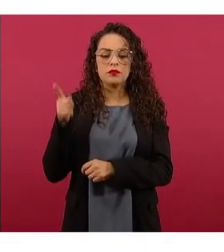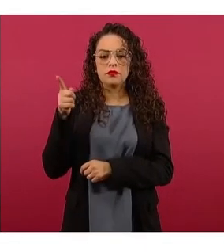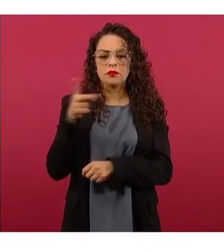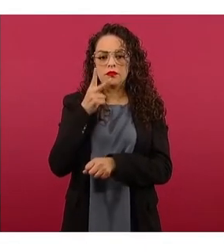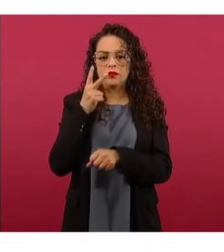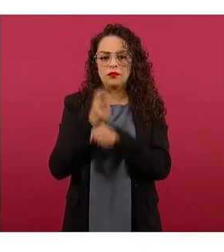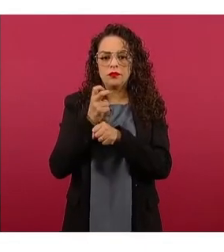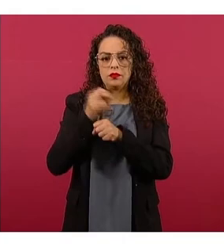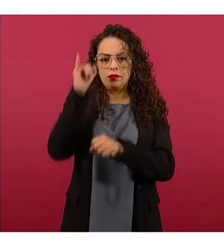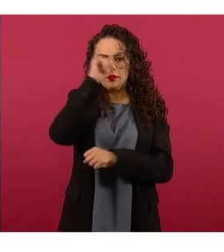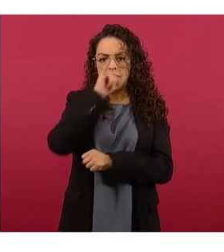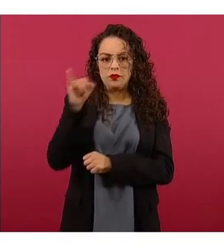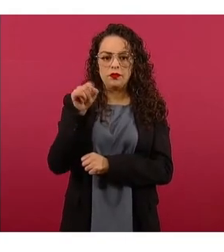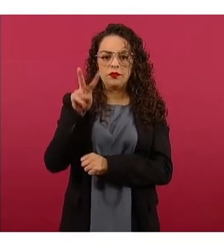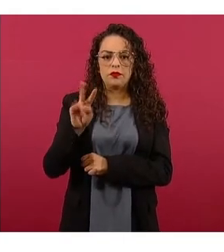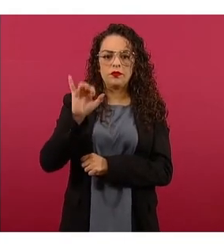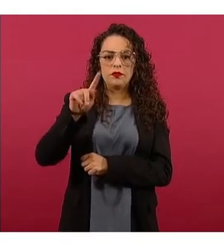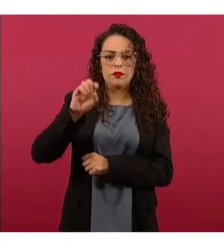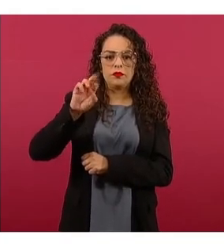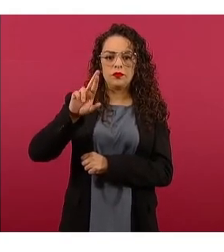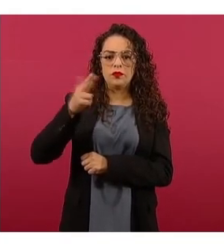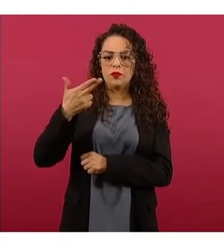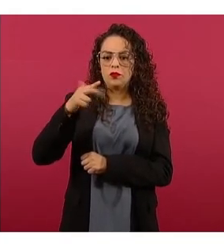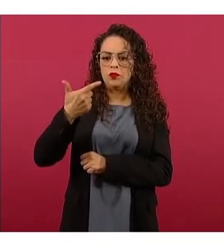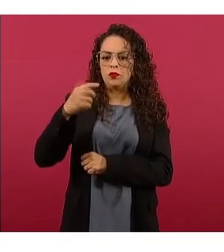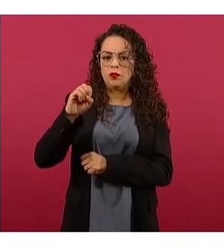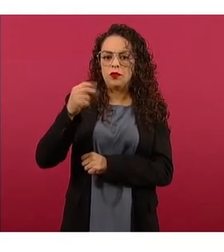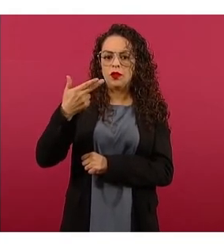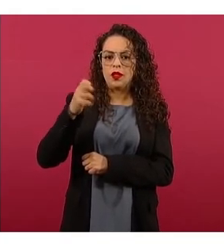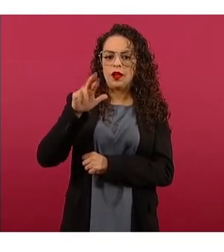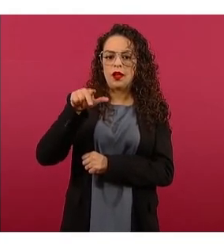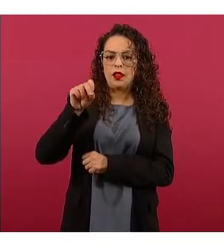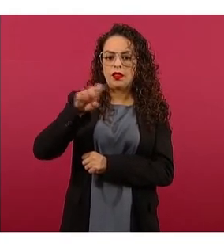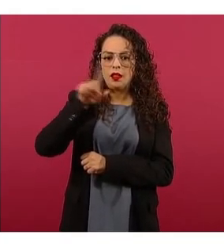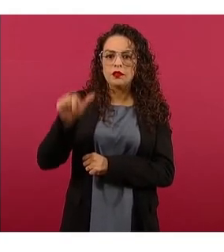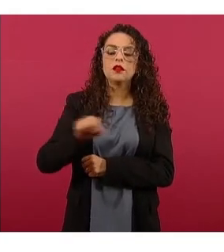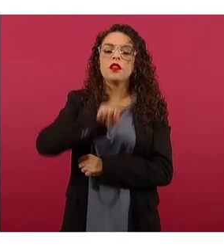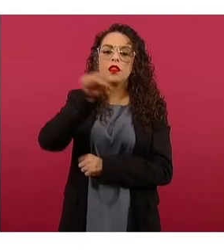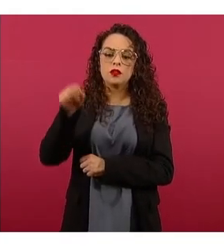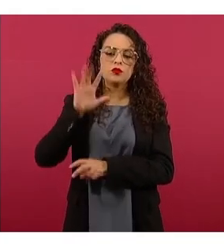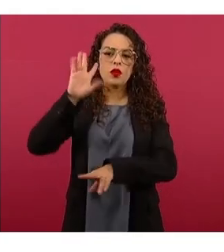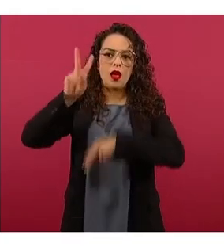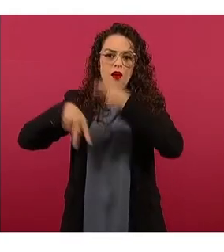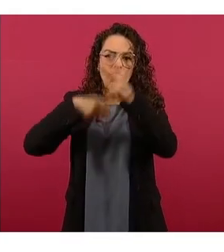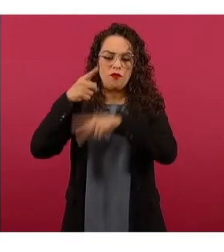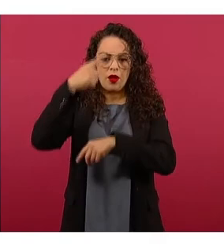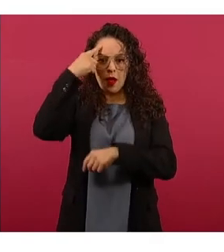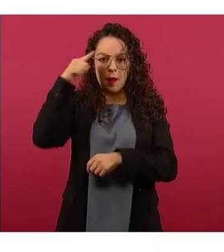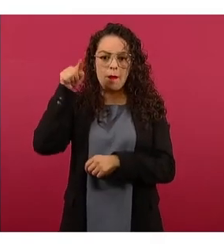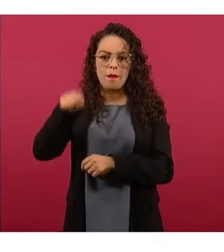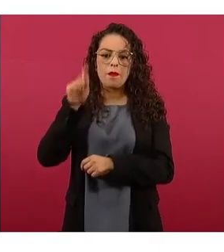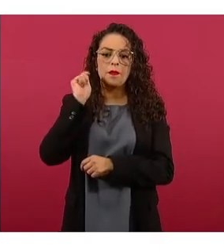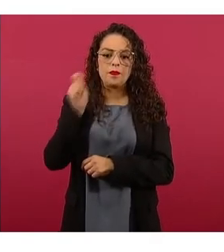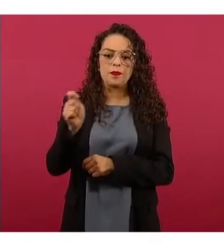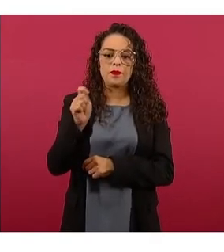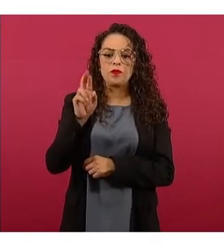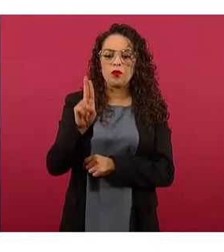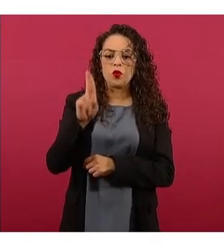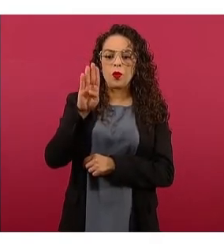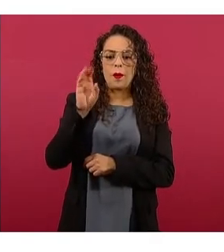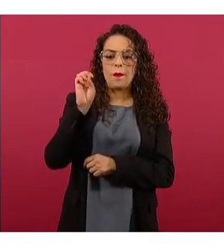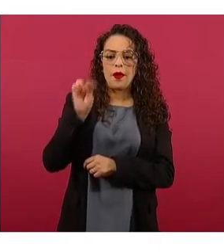Hugo Hernández, después también se puso ya en contacto y presencial el cónsul de México en San Antonio, Texas, Rubén